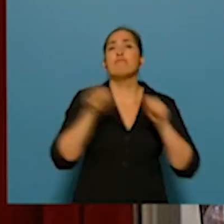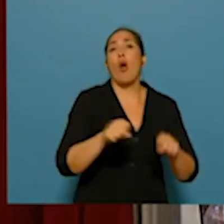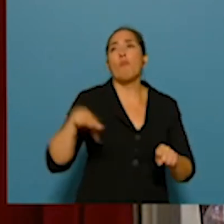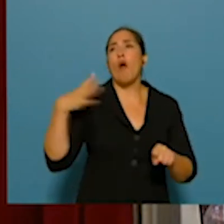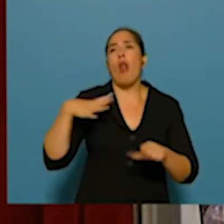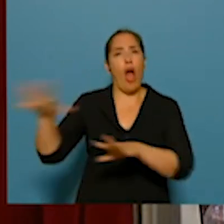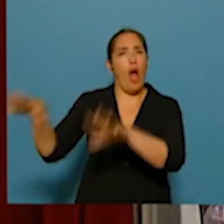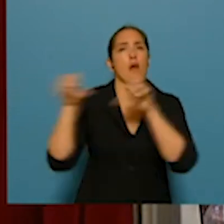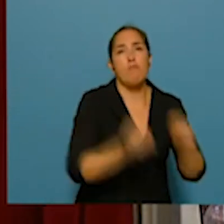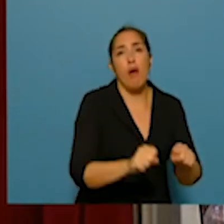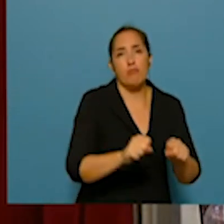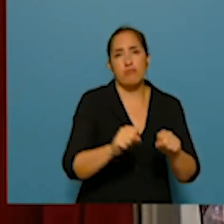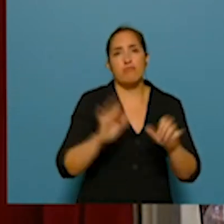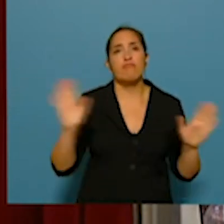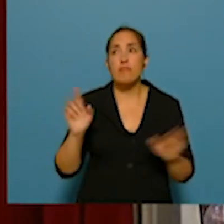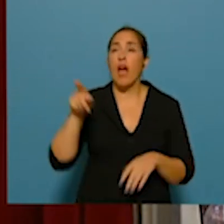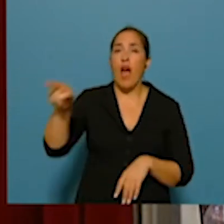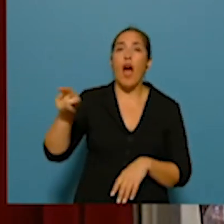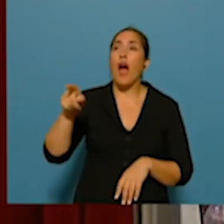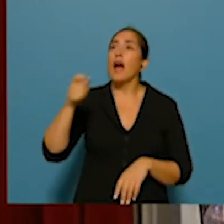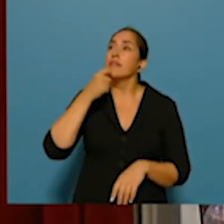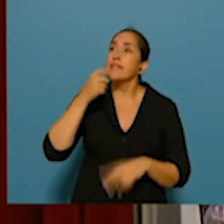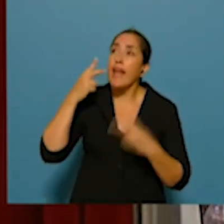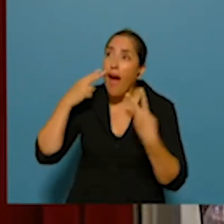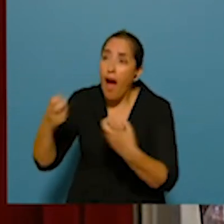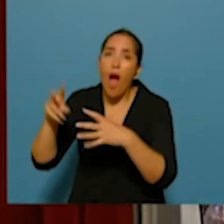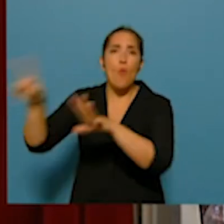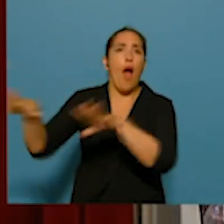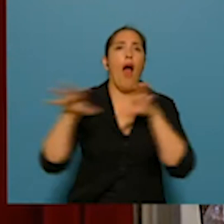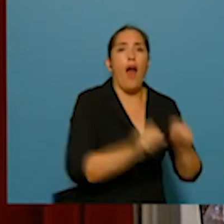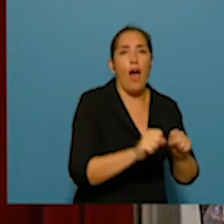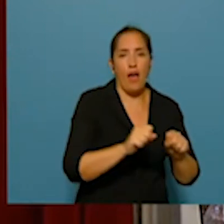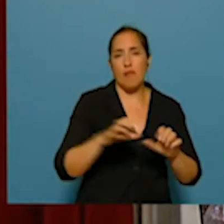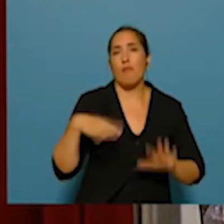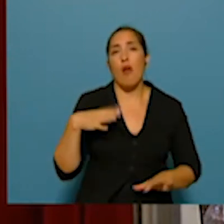de personas cuando su poder residual pudiera afectar la investigación.